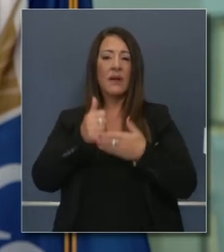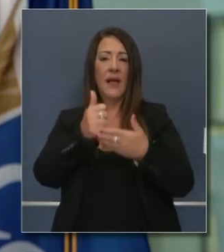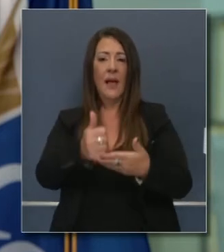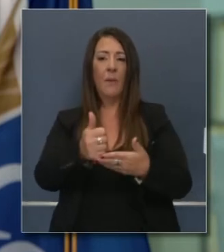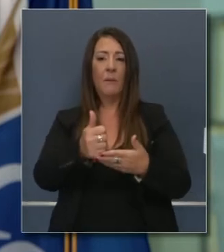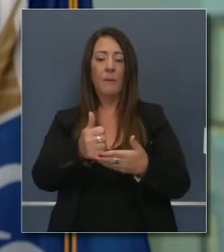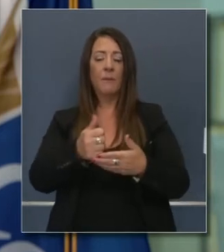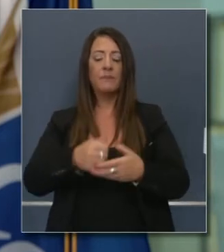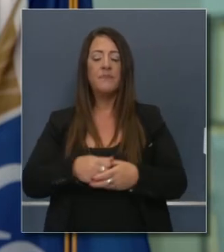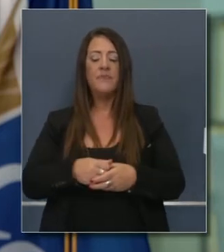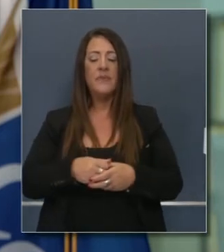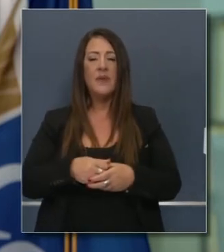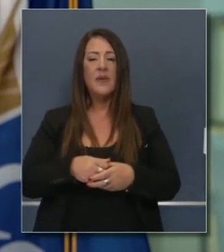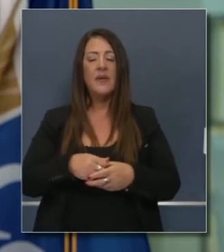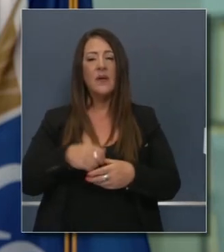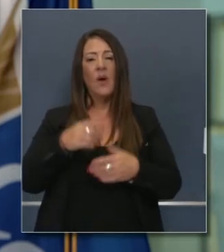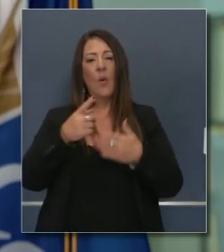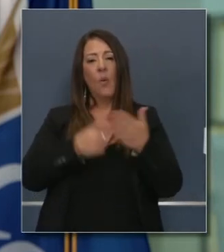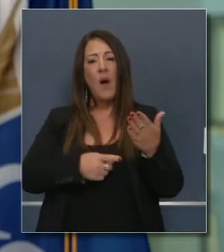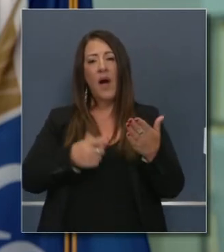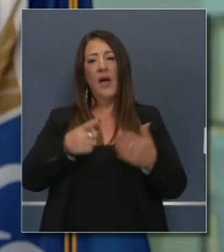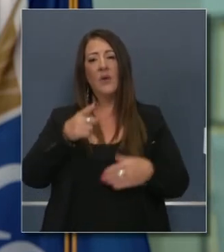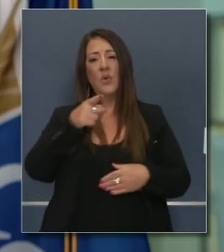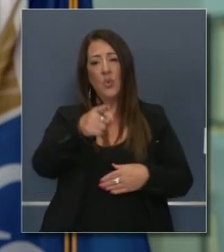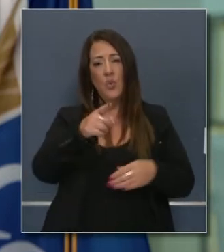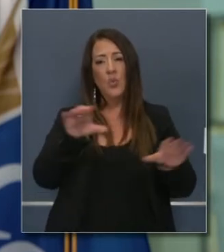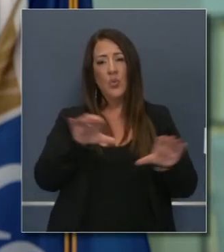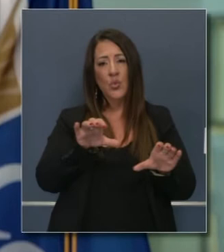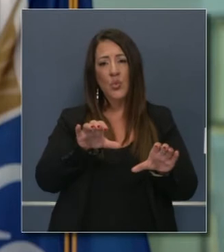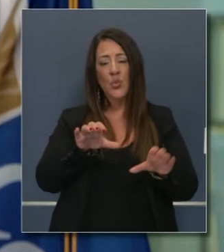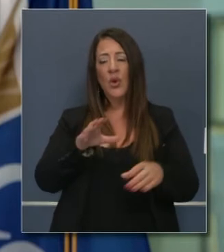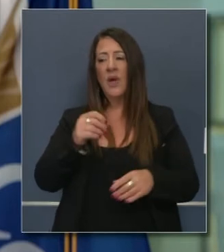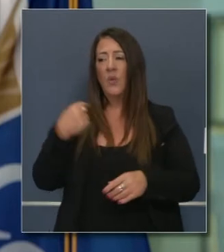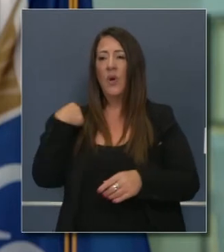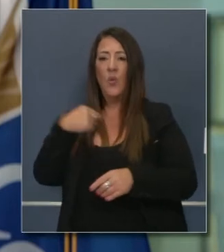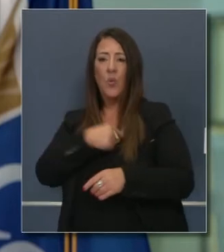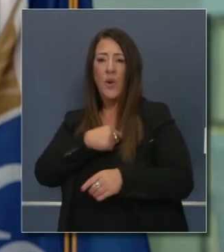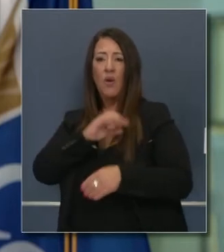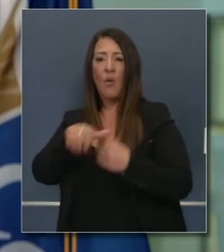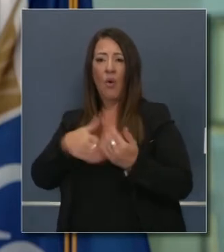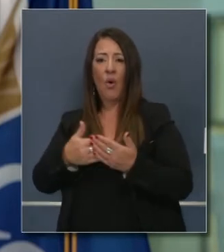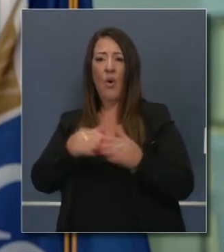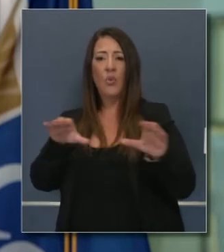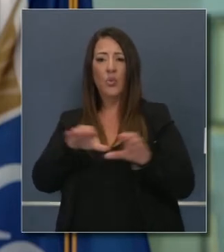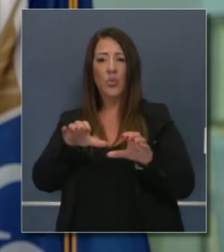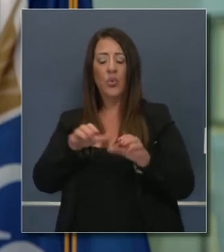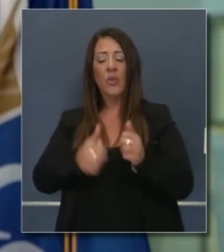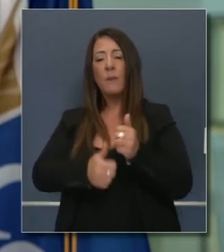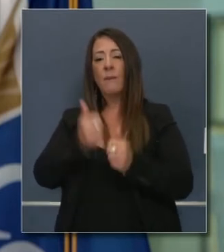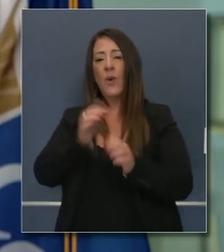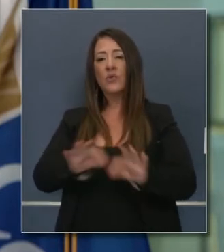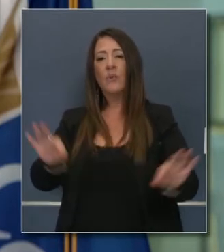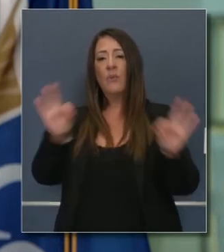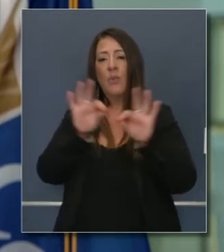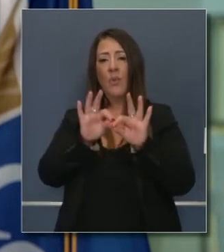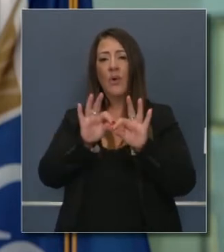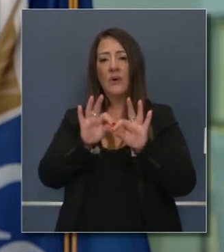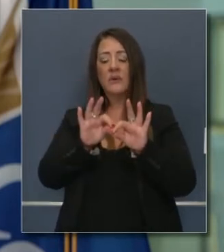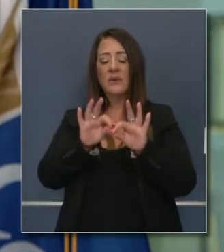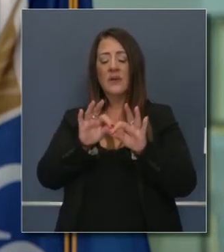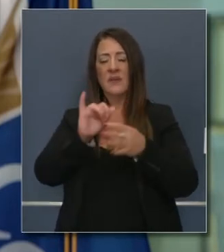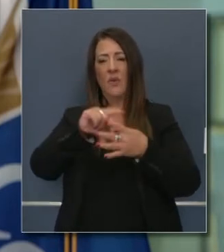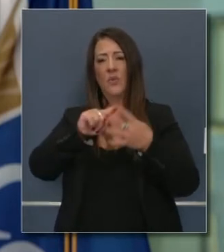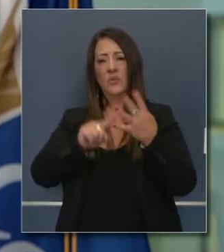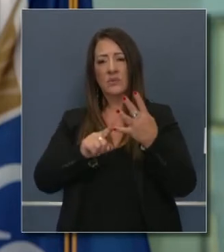impacto tendrá usted? ¿Qué impacto tendremos nosotros en cuanto a mitigar esta transmisión? Y el impacto está en tus manos.